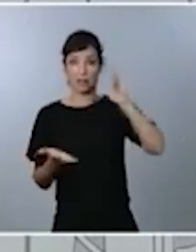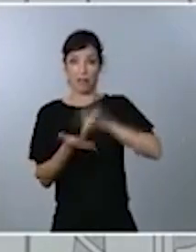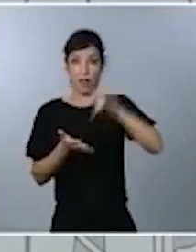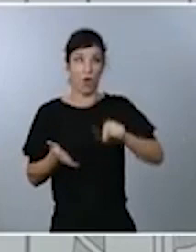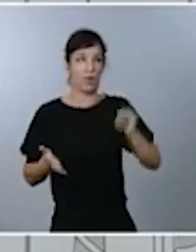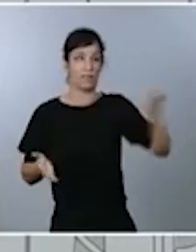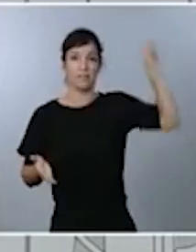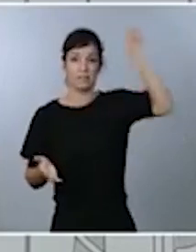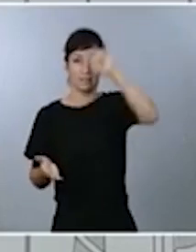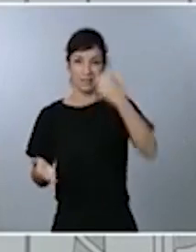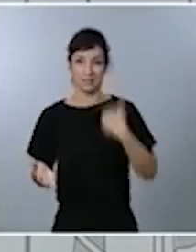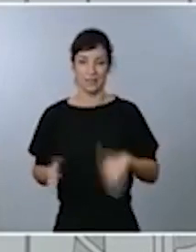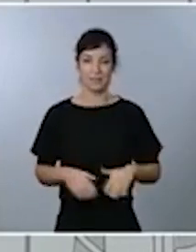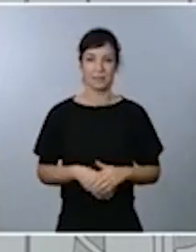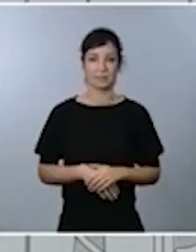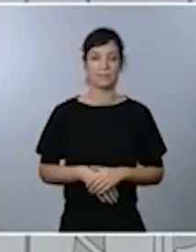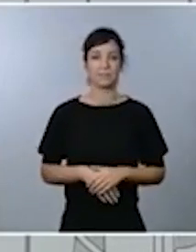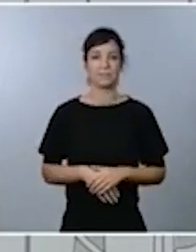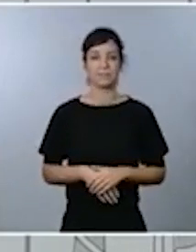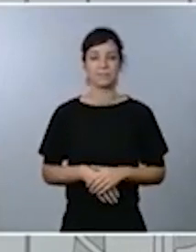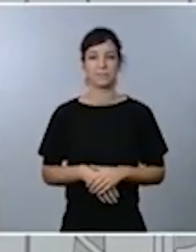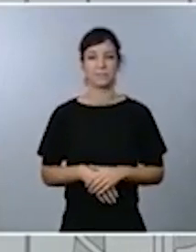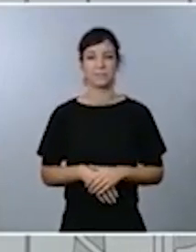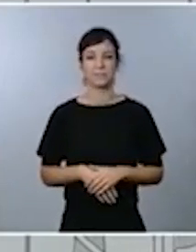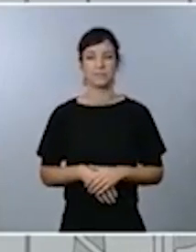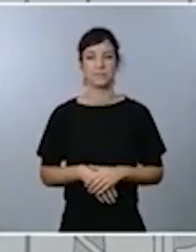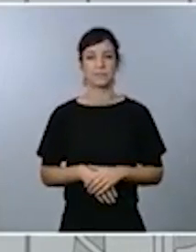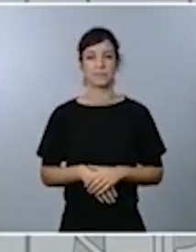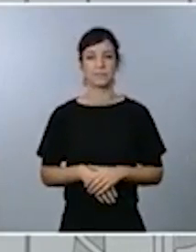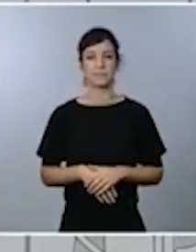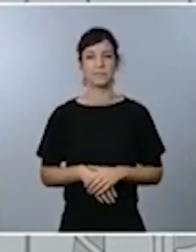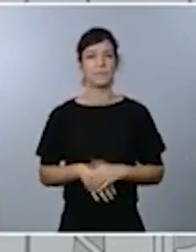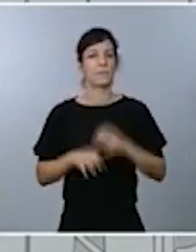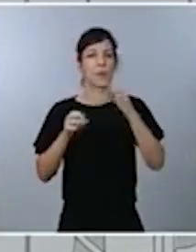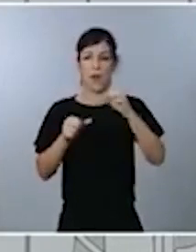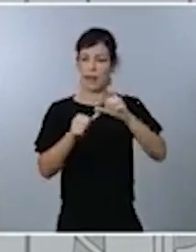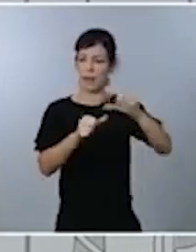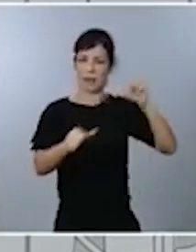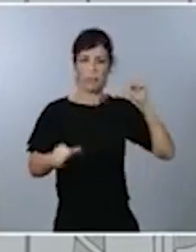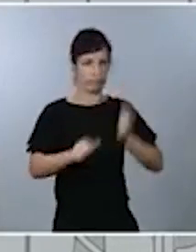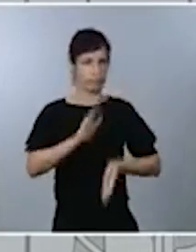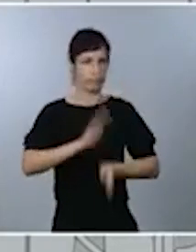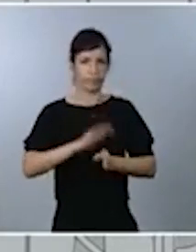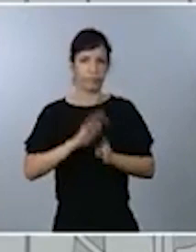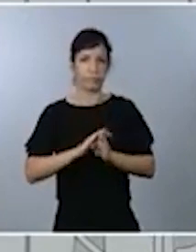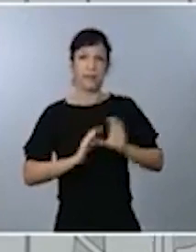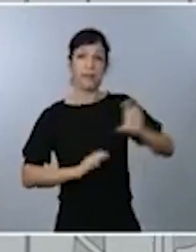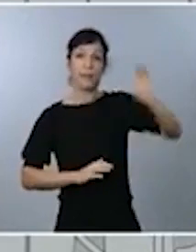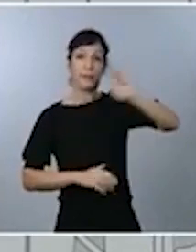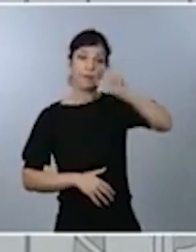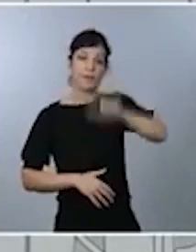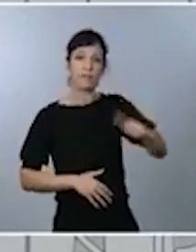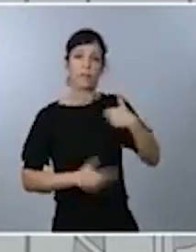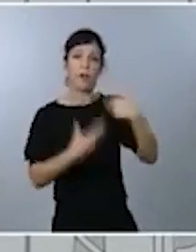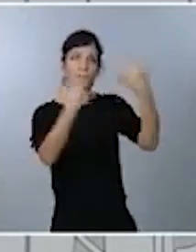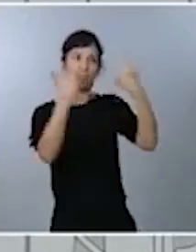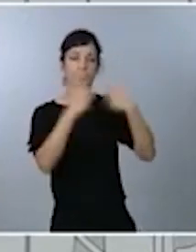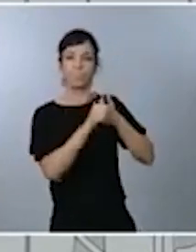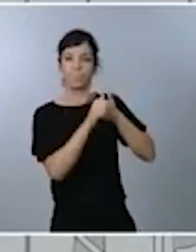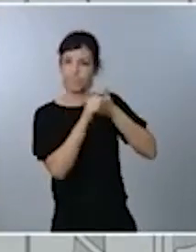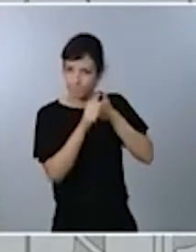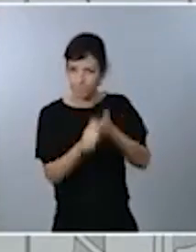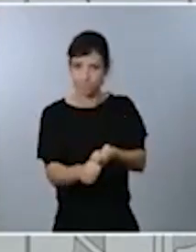Seguiremos en todo momento como hemos hecho hasta ahora las recomendaciones de los científicos y lo haremos buscando el equilibrio entre la